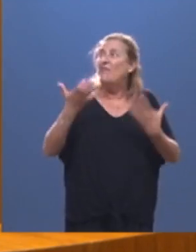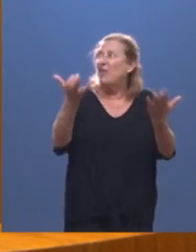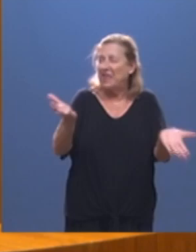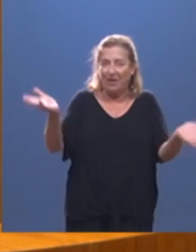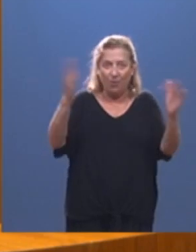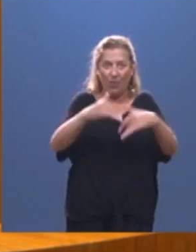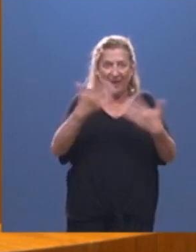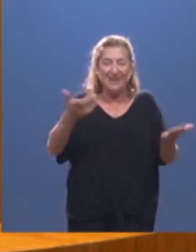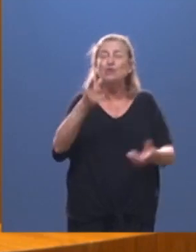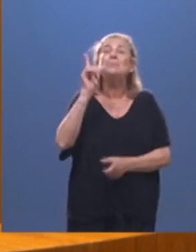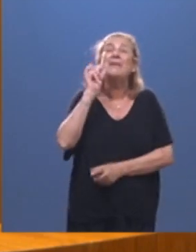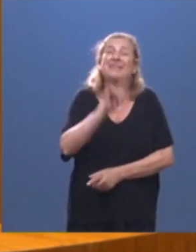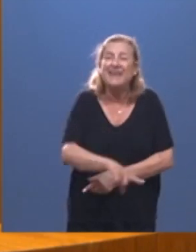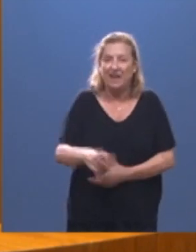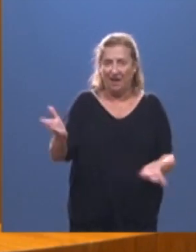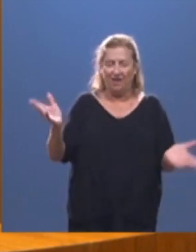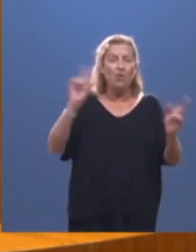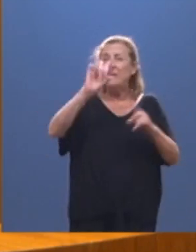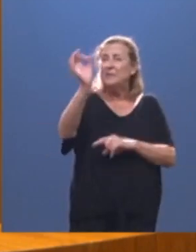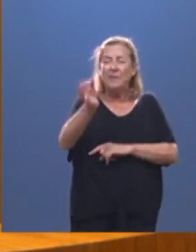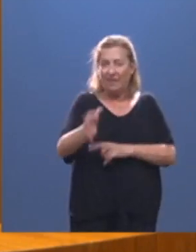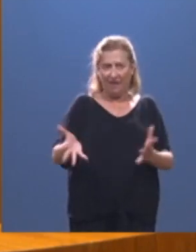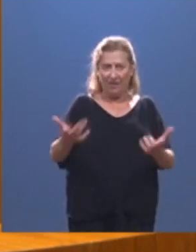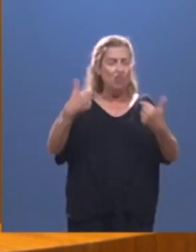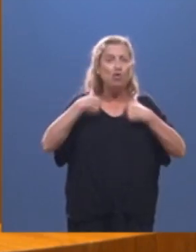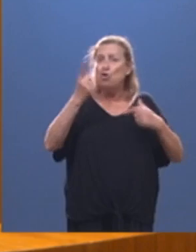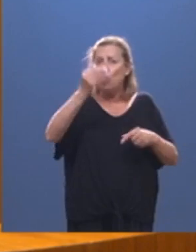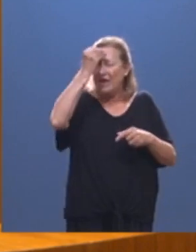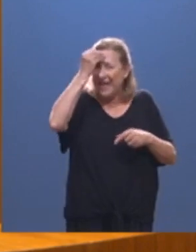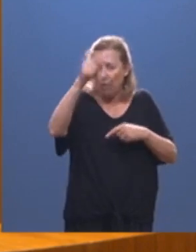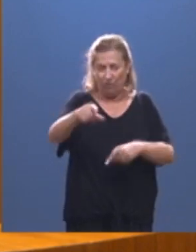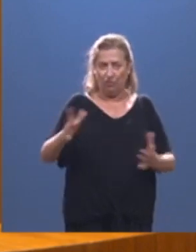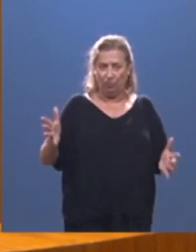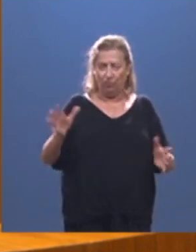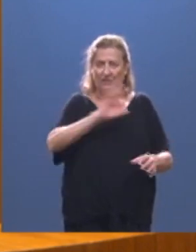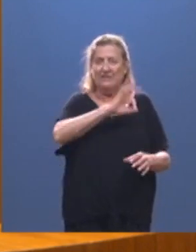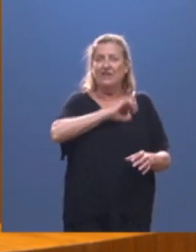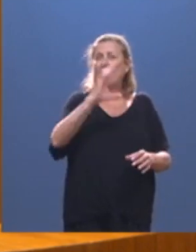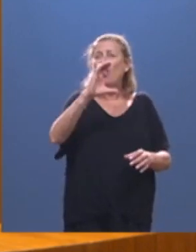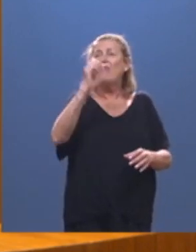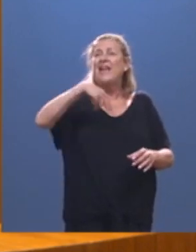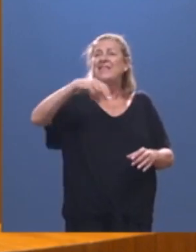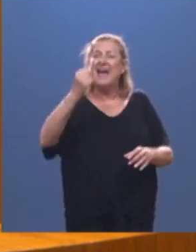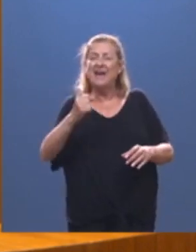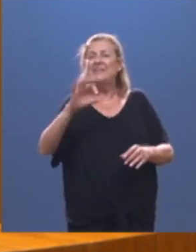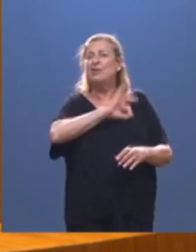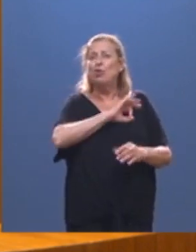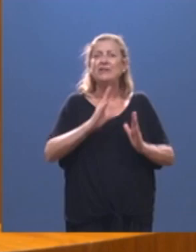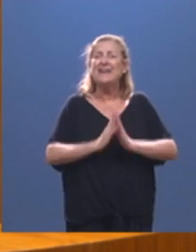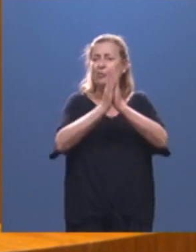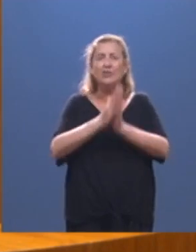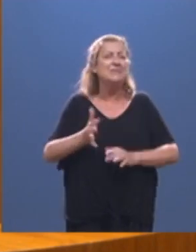Y es que eso es mentira, no es verdad, yo no creo eso. Señor Ceña, señor Santos, es más,